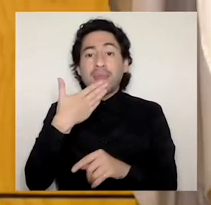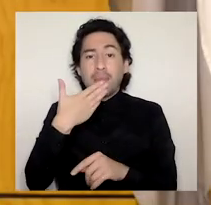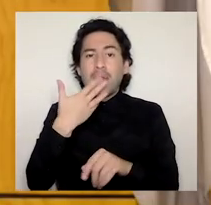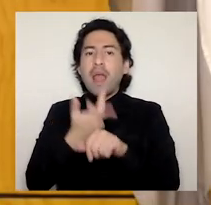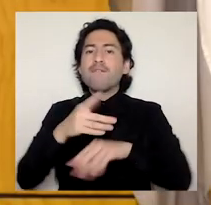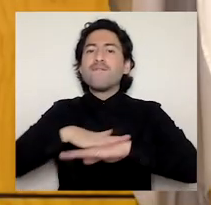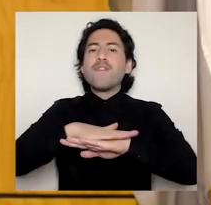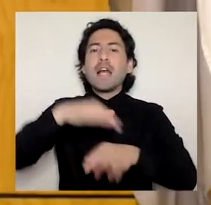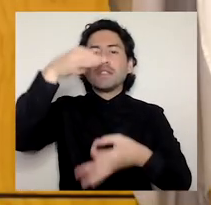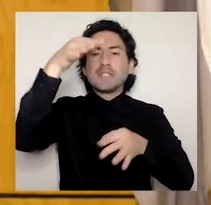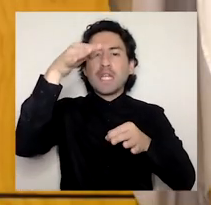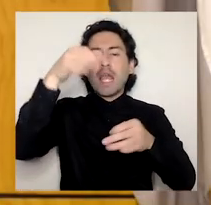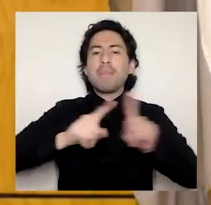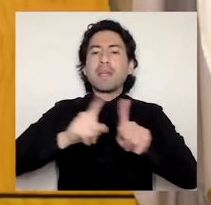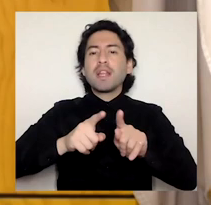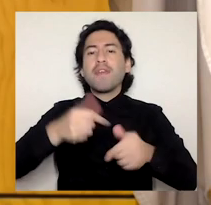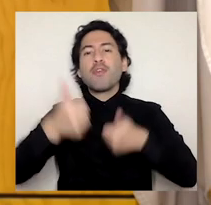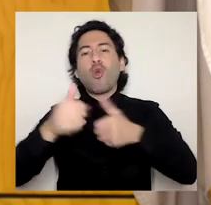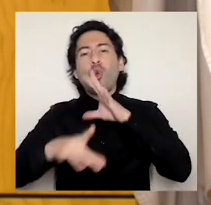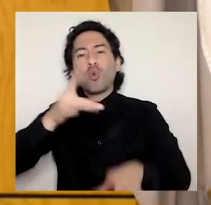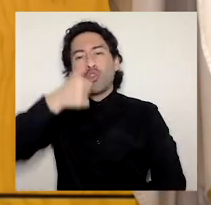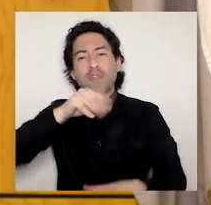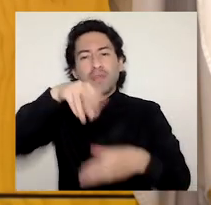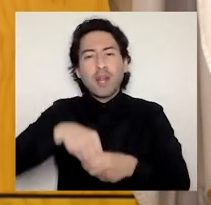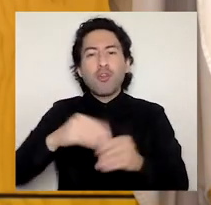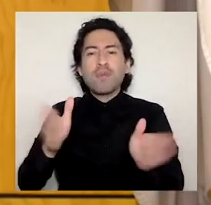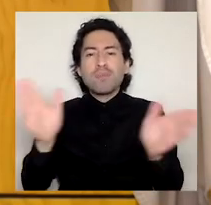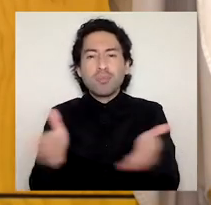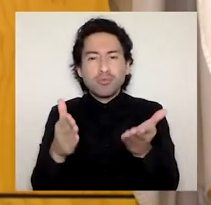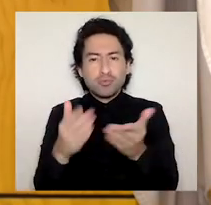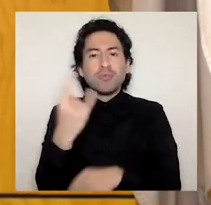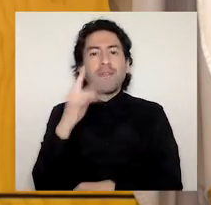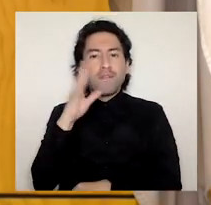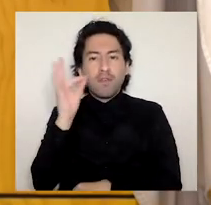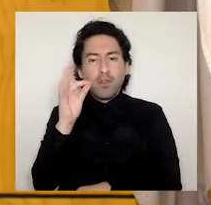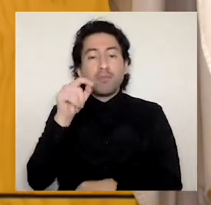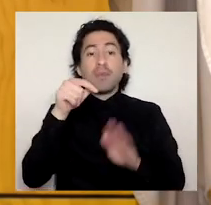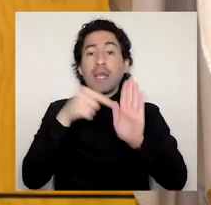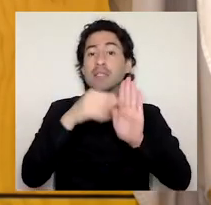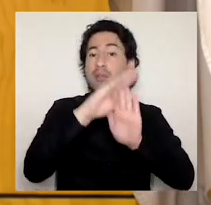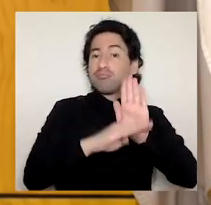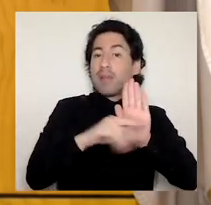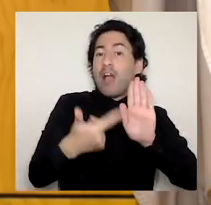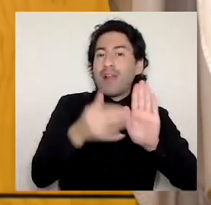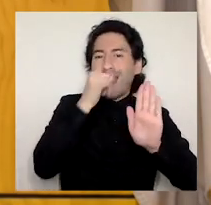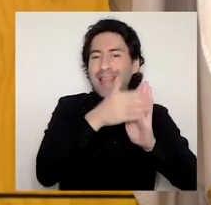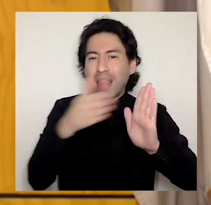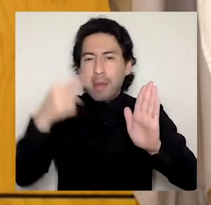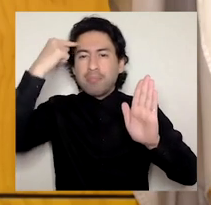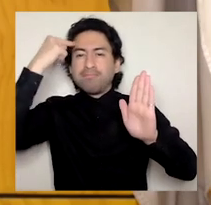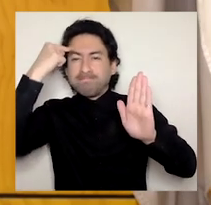de razón por la Contraloría Regional. Este es sin duda un reconocimiento anhelado por